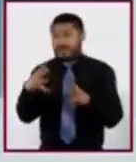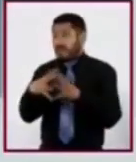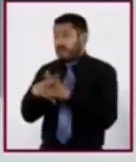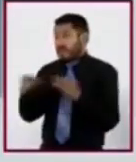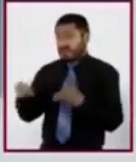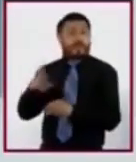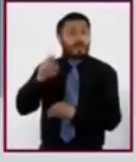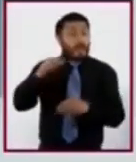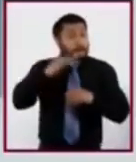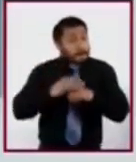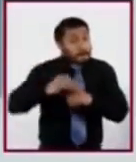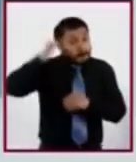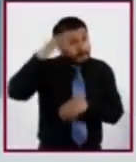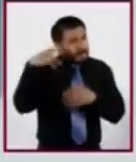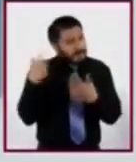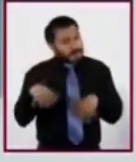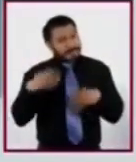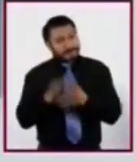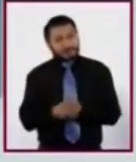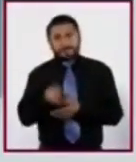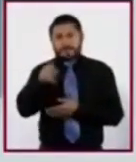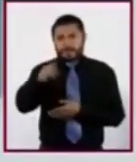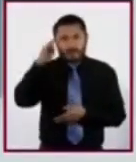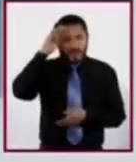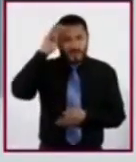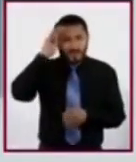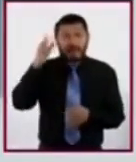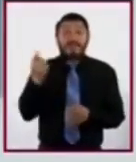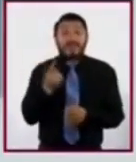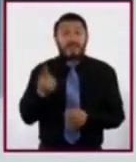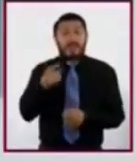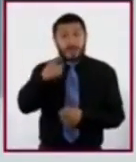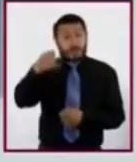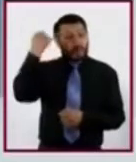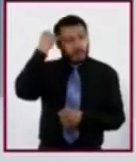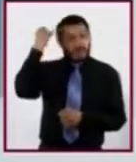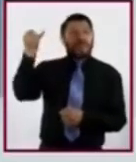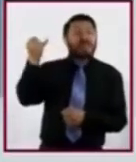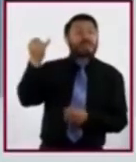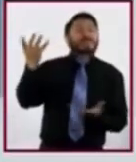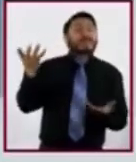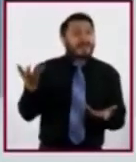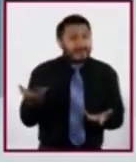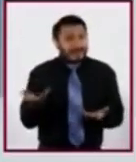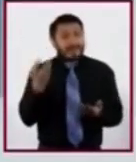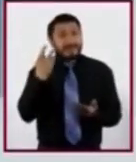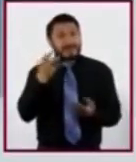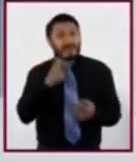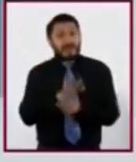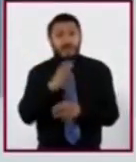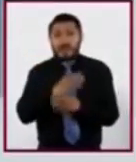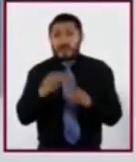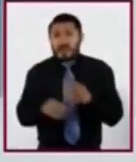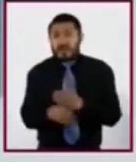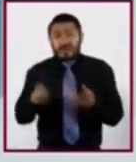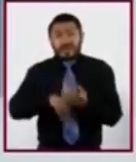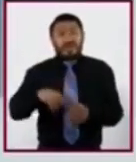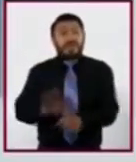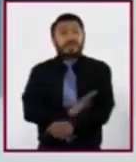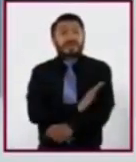¿Tienen una idea de los aspectos que intervienen en ese estado completo de bienestar?